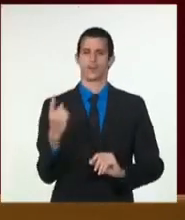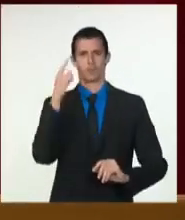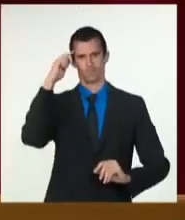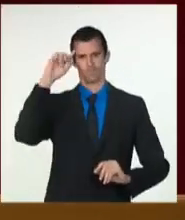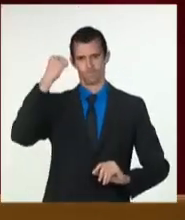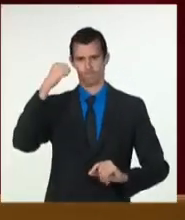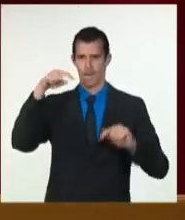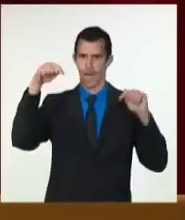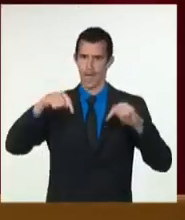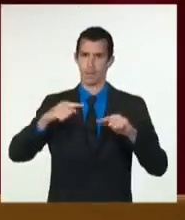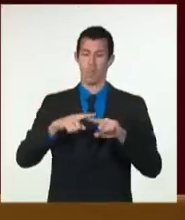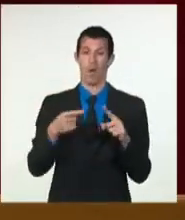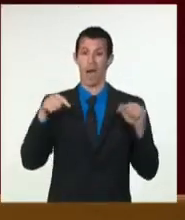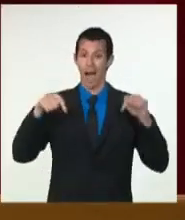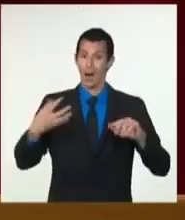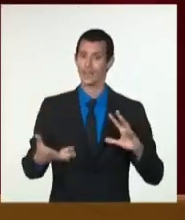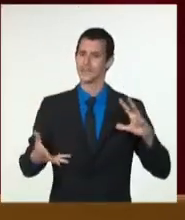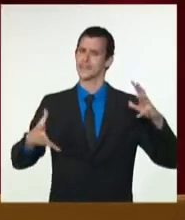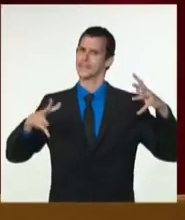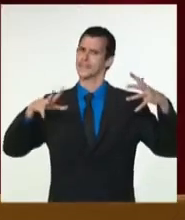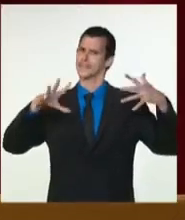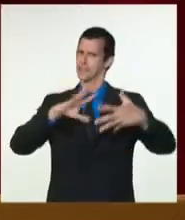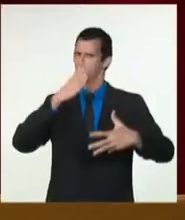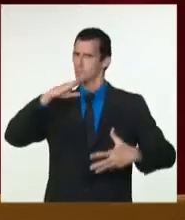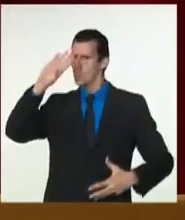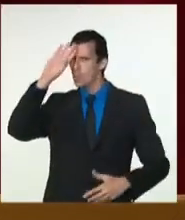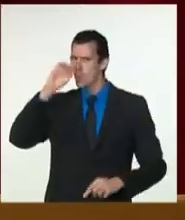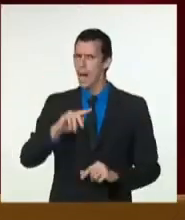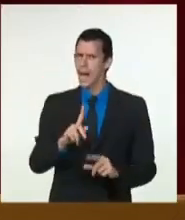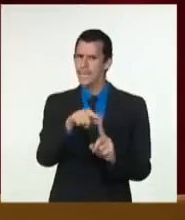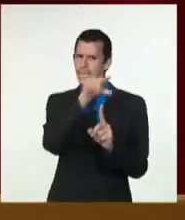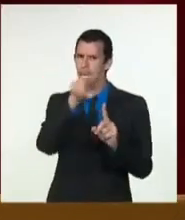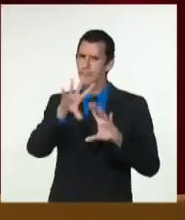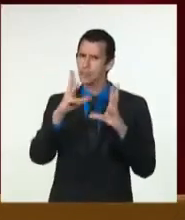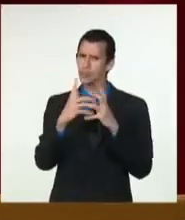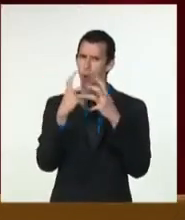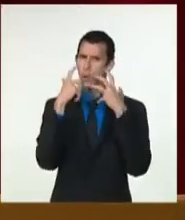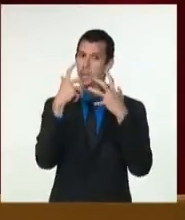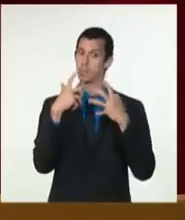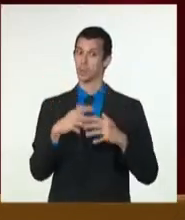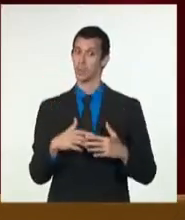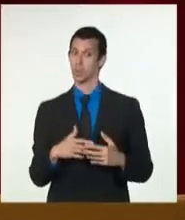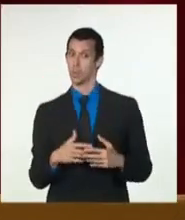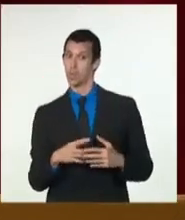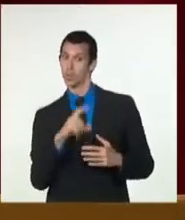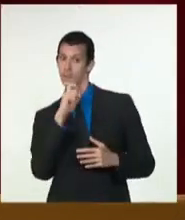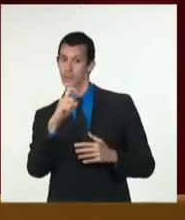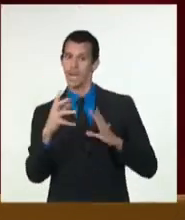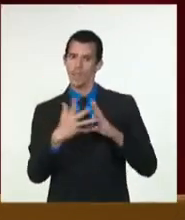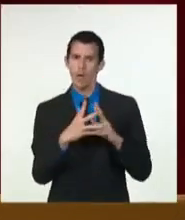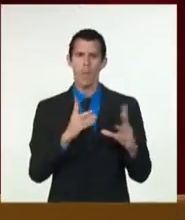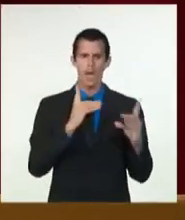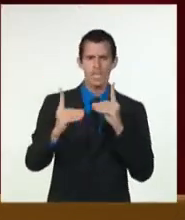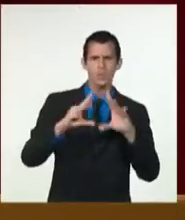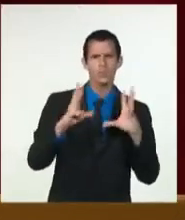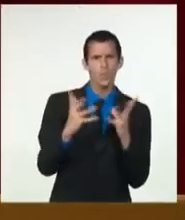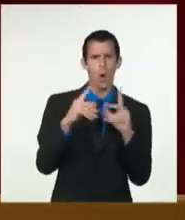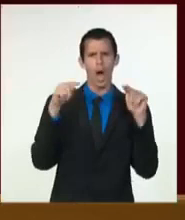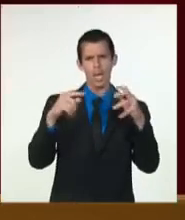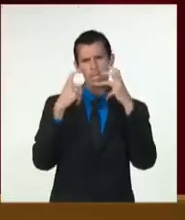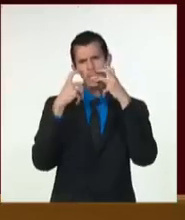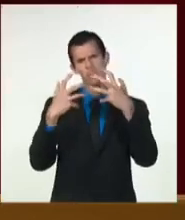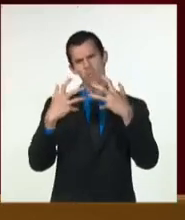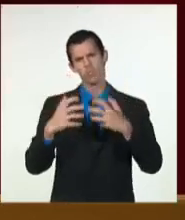Cuba, por los temas discutidos y por el modo como se discutieron. Aquí fueron más visibles nuestros problemas